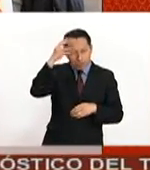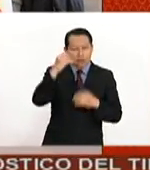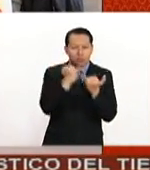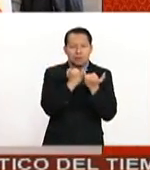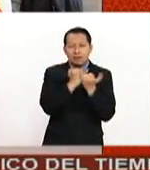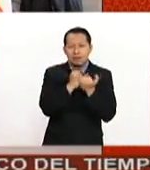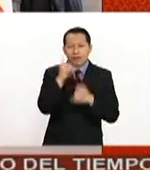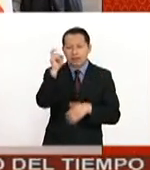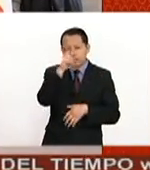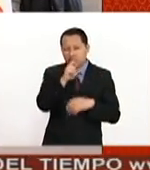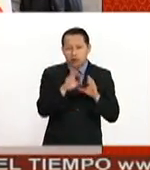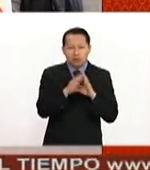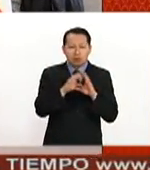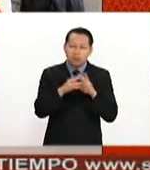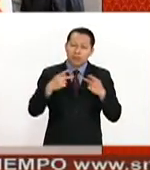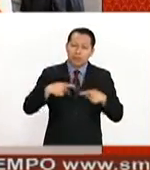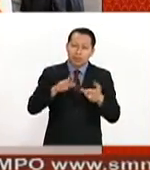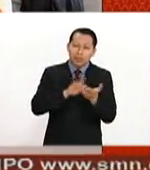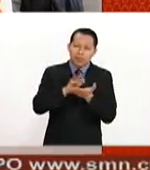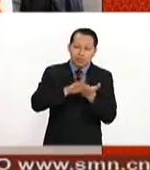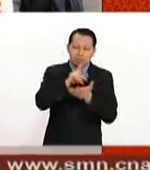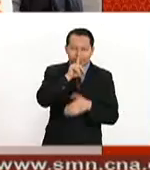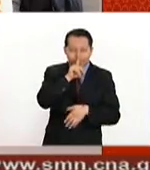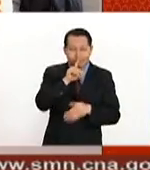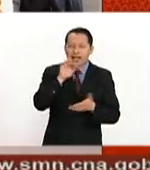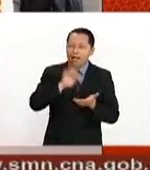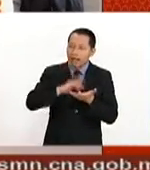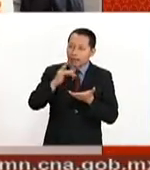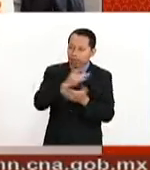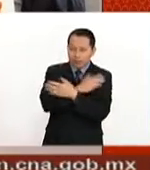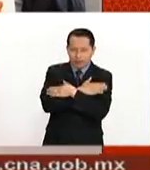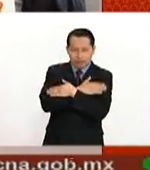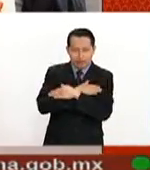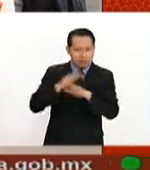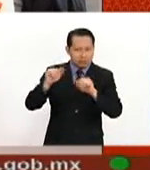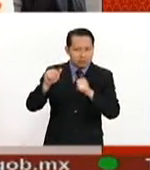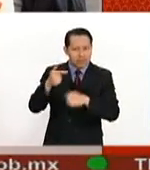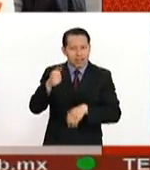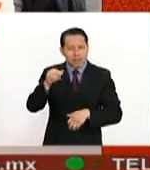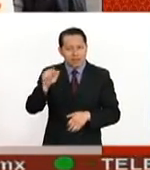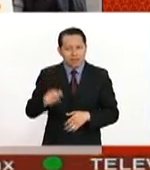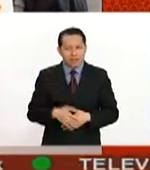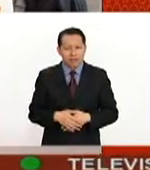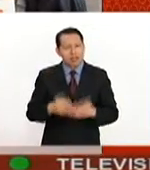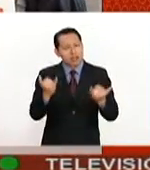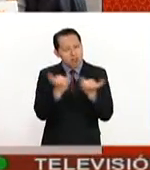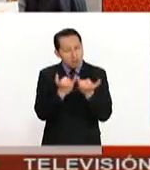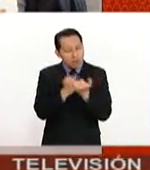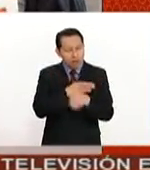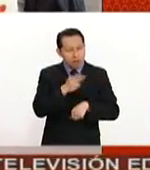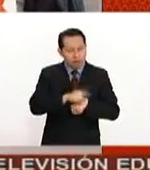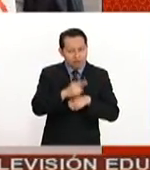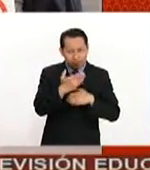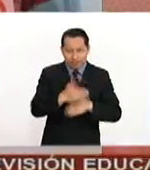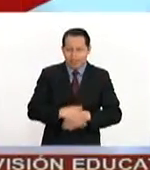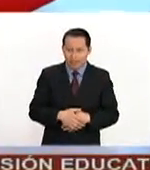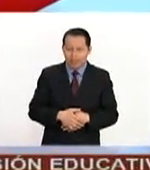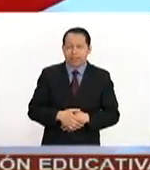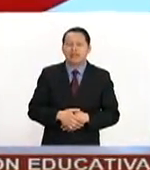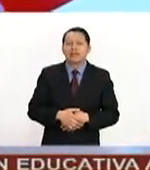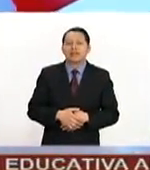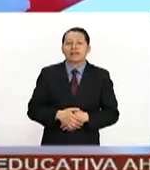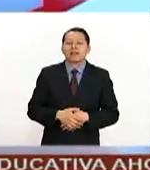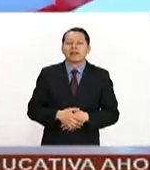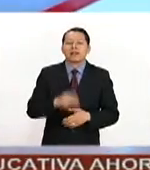difícilmente veremos gente que lo apoye. Gracias, un fuerte abrazo, gracias por tu reporte. Hasta luego, Gabriel. Igualmente, muy buenos días. Hasta luego, buenos